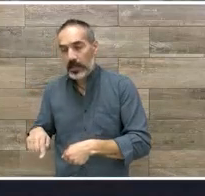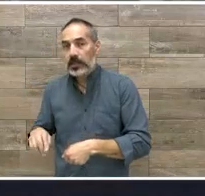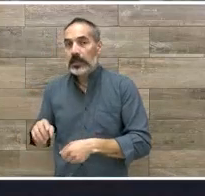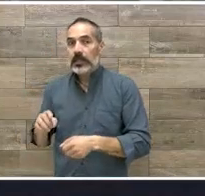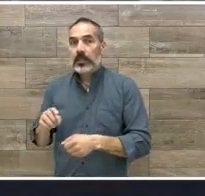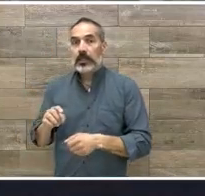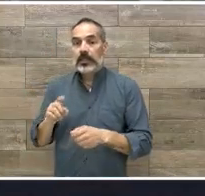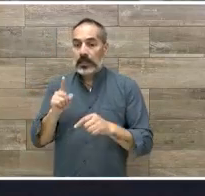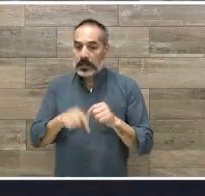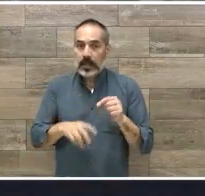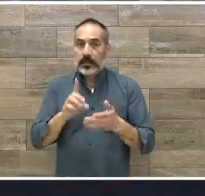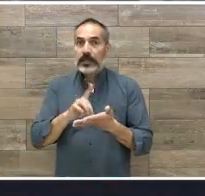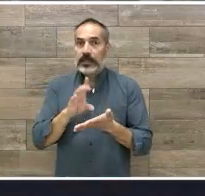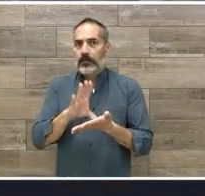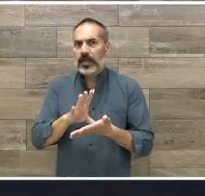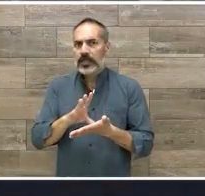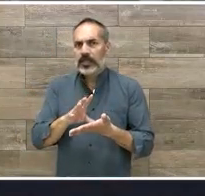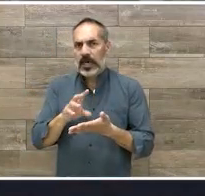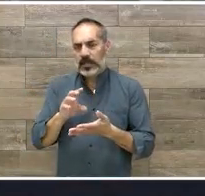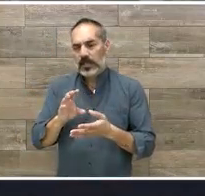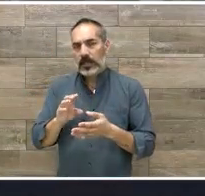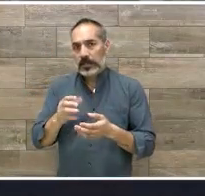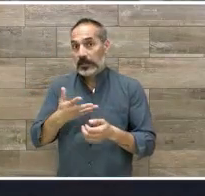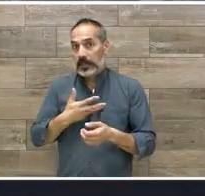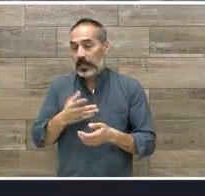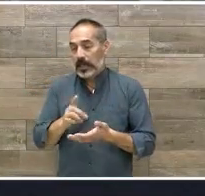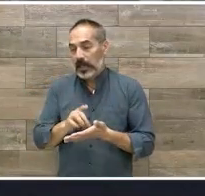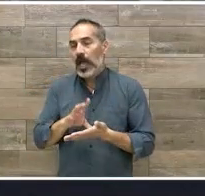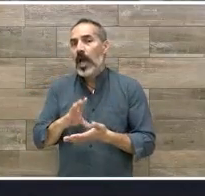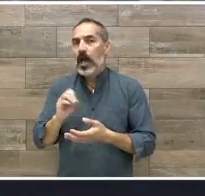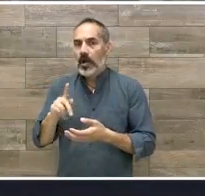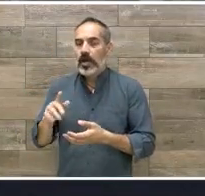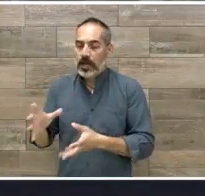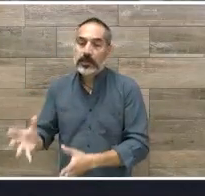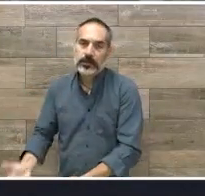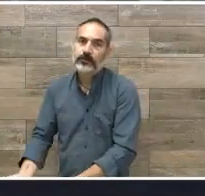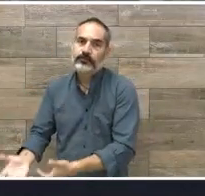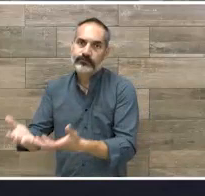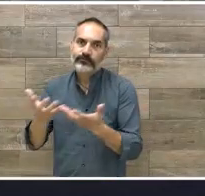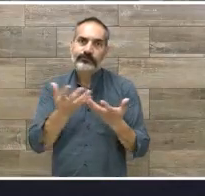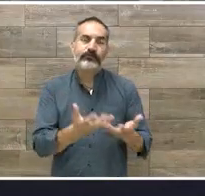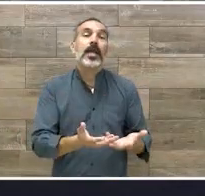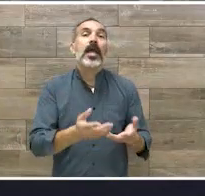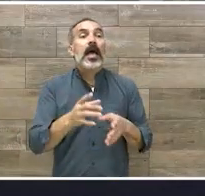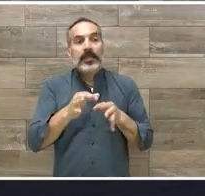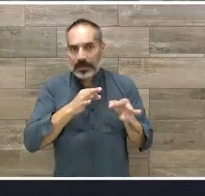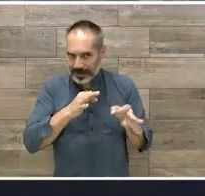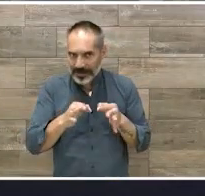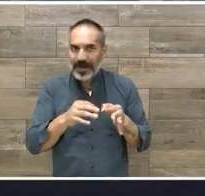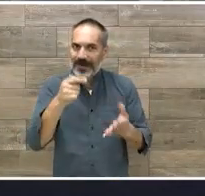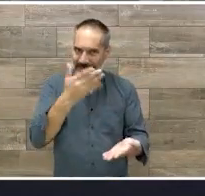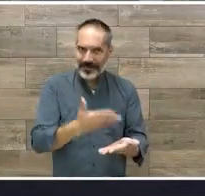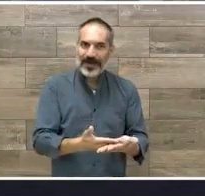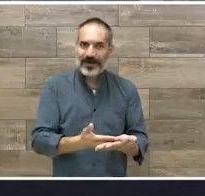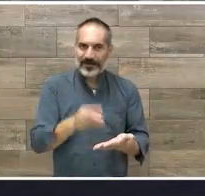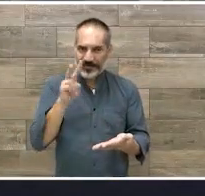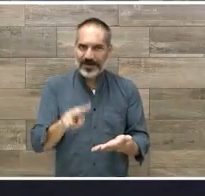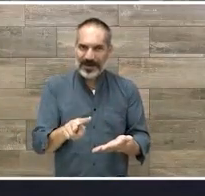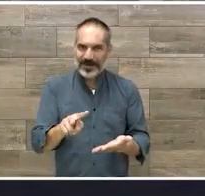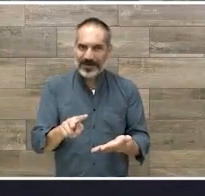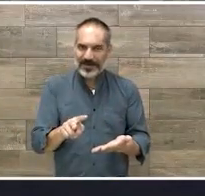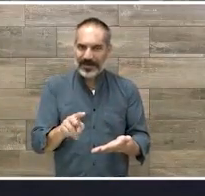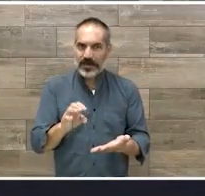neurodesarrollo de mi pequeño va a estar bien, porque no todos los niños van a perder estas